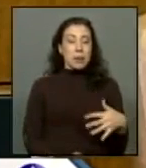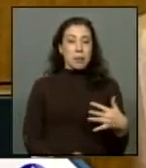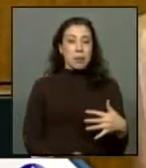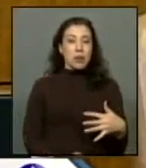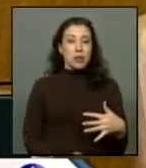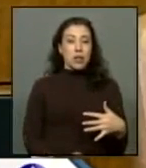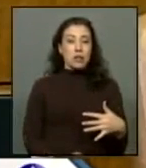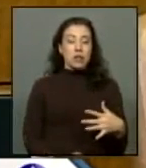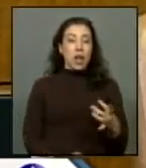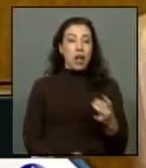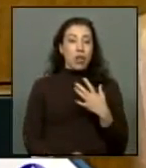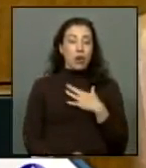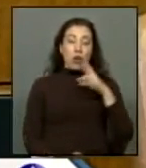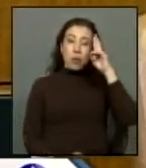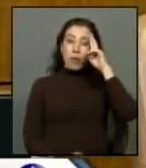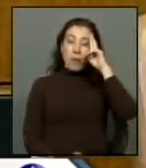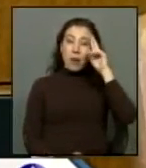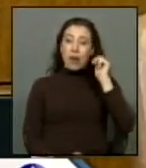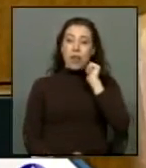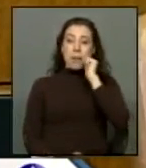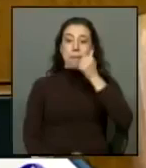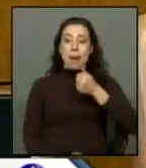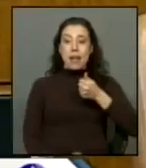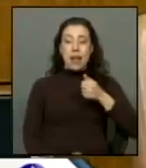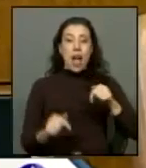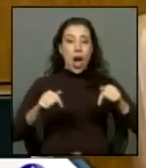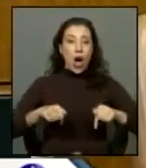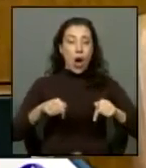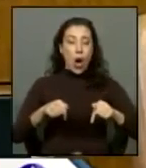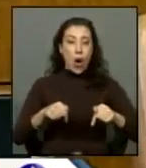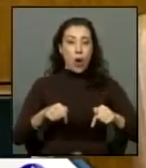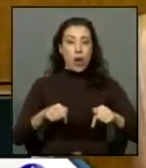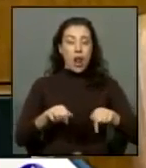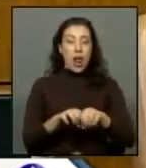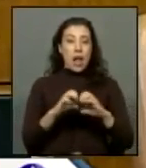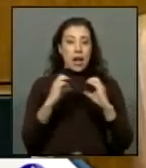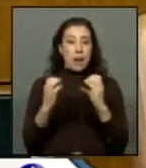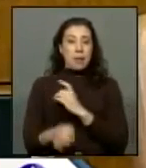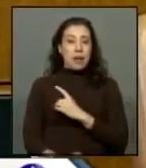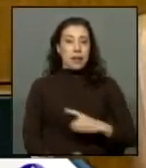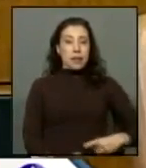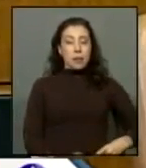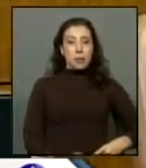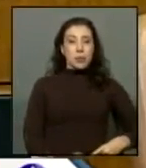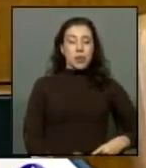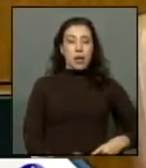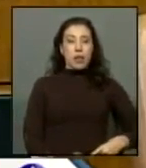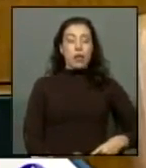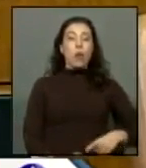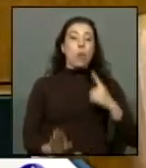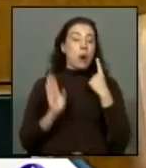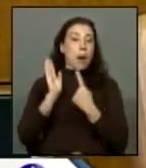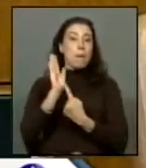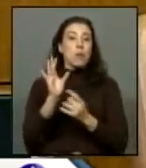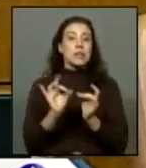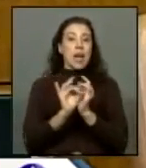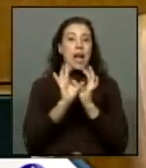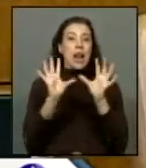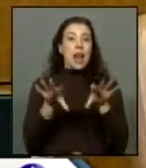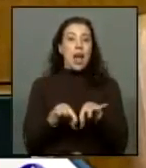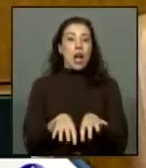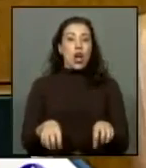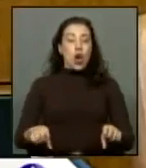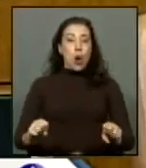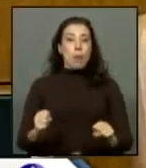y dramática como la que conmoraremos mañana hoy nuestra Cámara la Cámara de Diputados dé una señal clara de compromiso